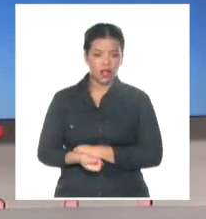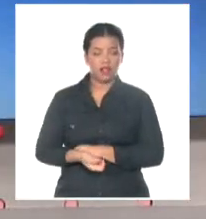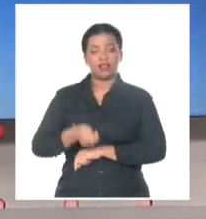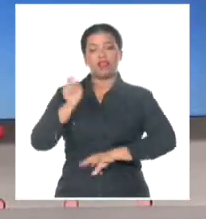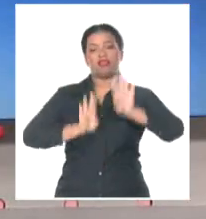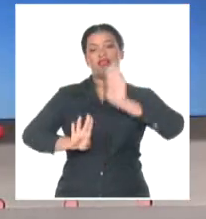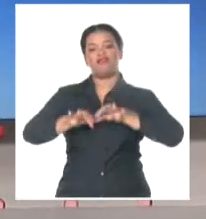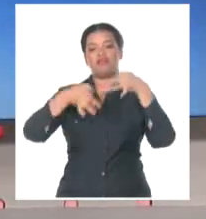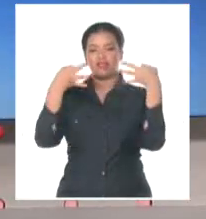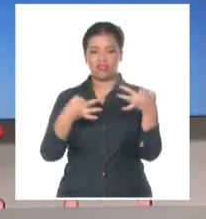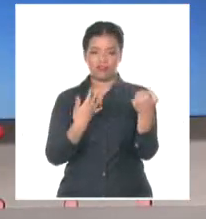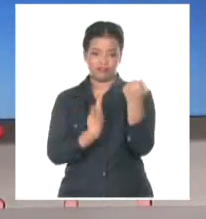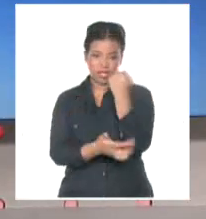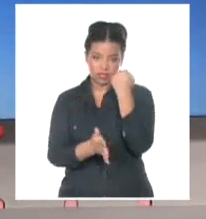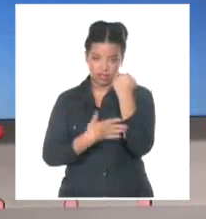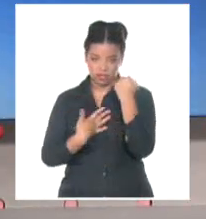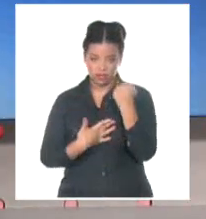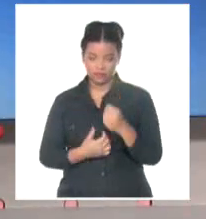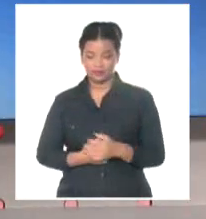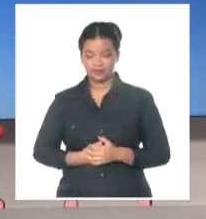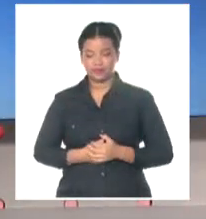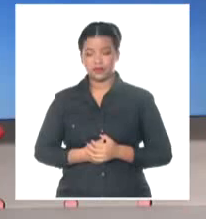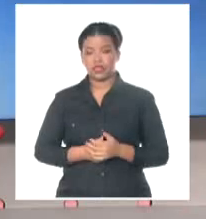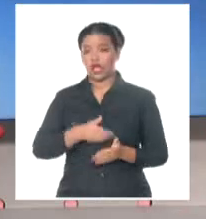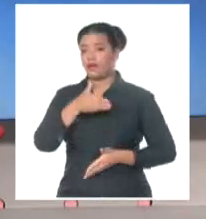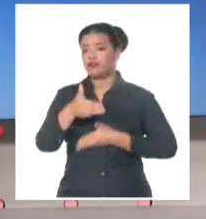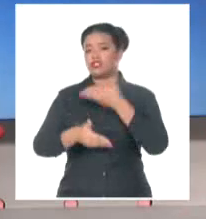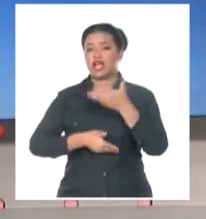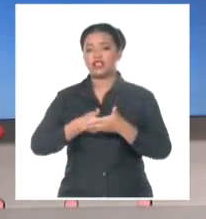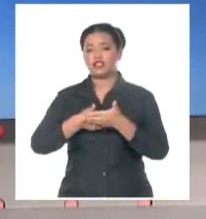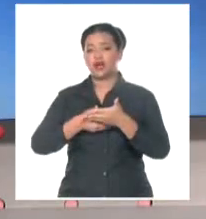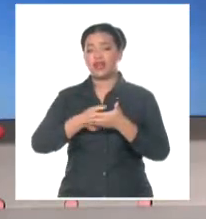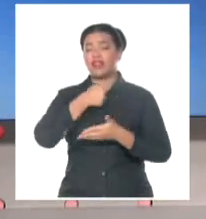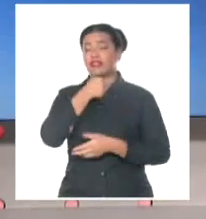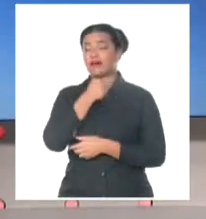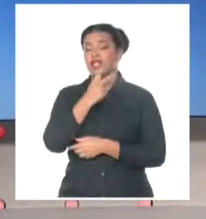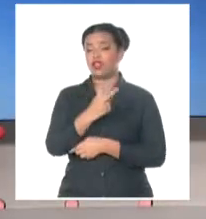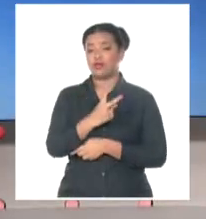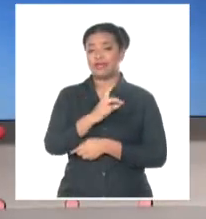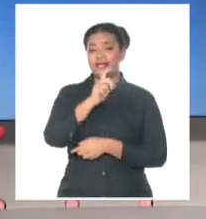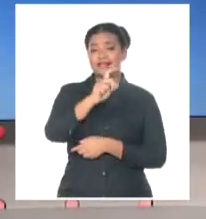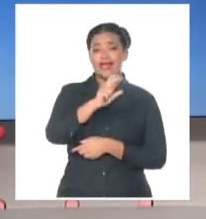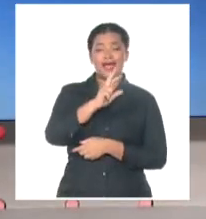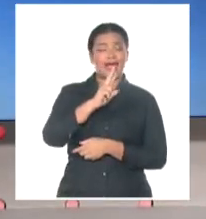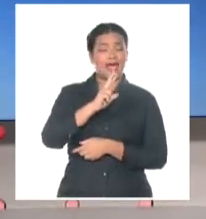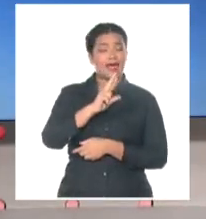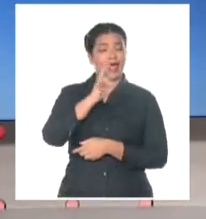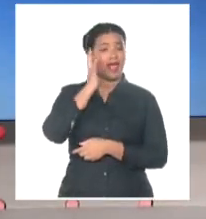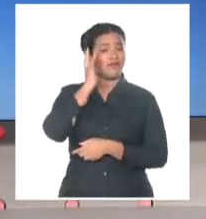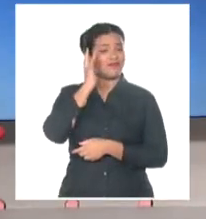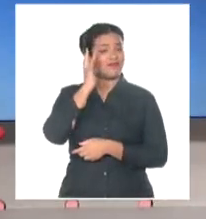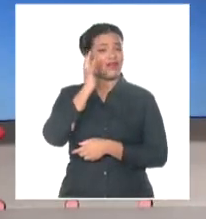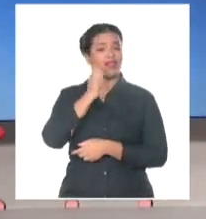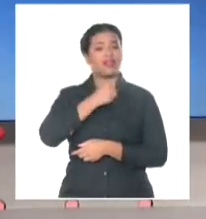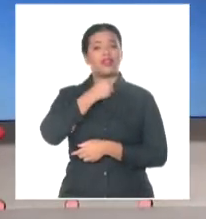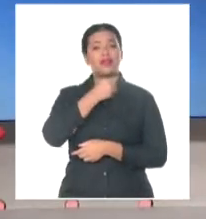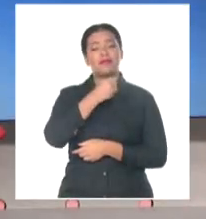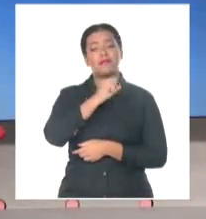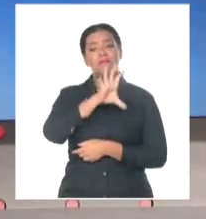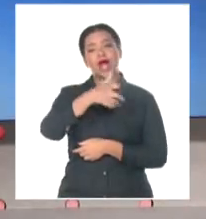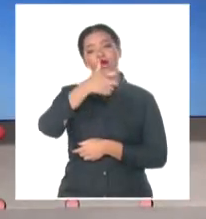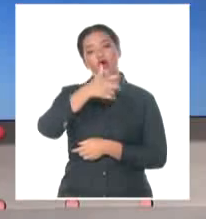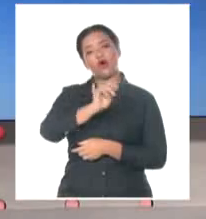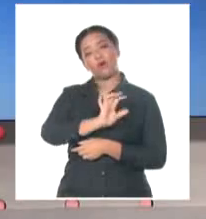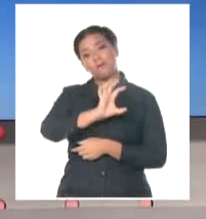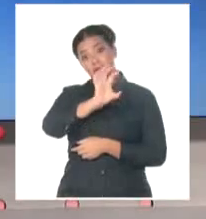la verdad. En este proceso eran dos los demandados. CRF demandó al Banco Nacional de Cuba y demandó también a la